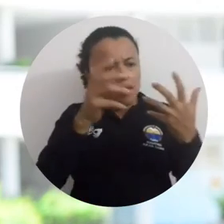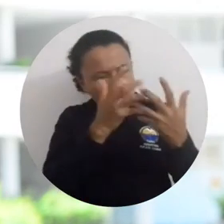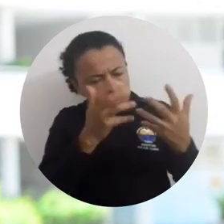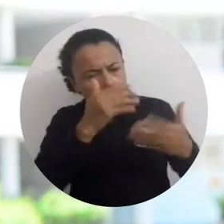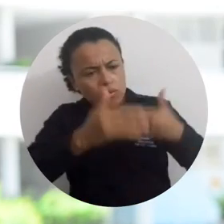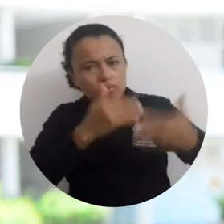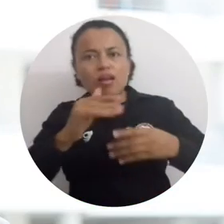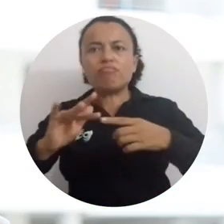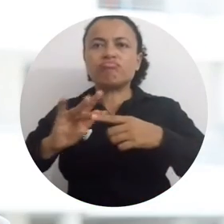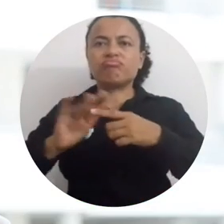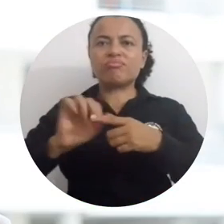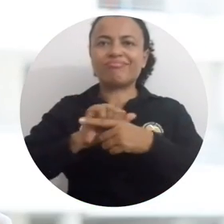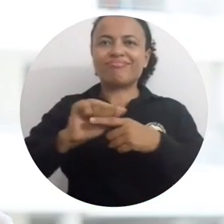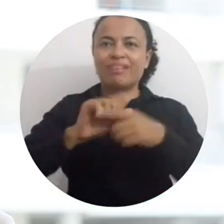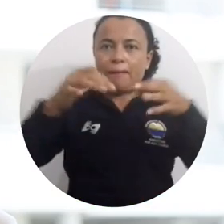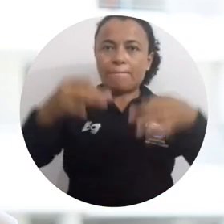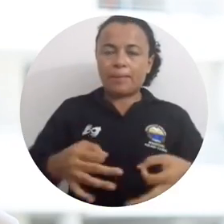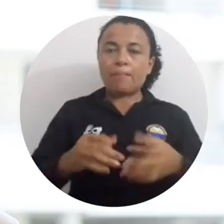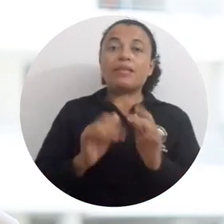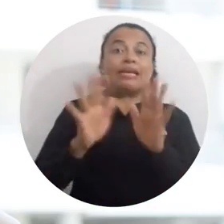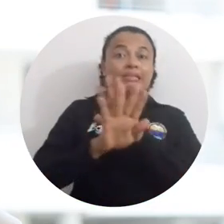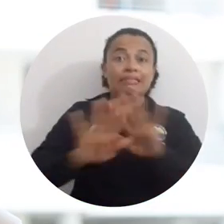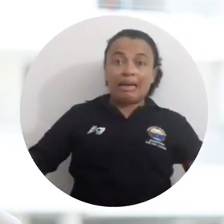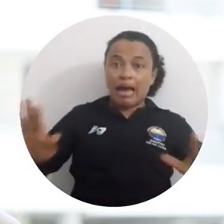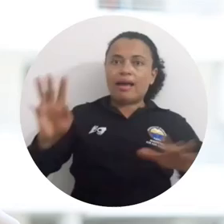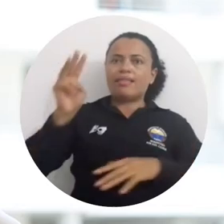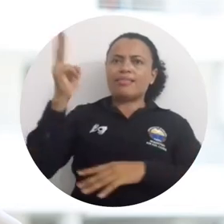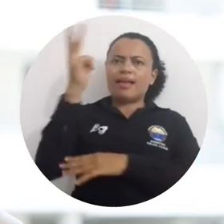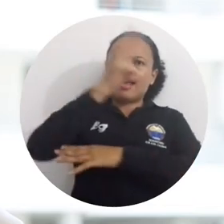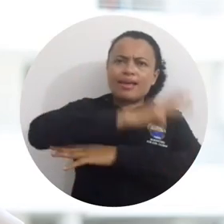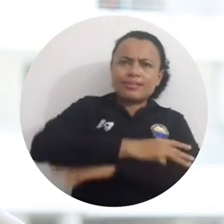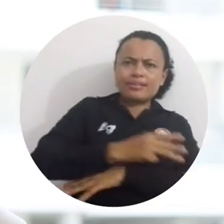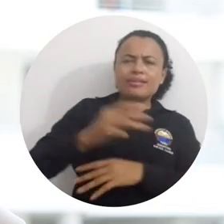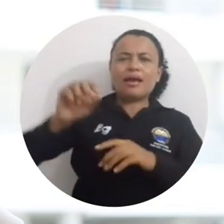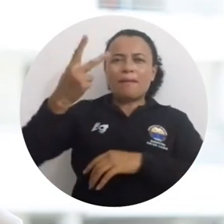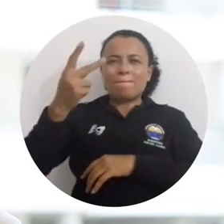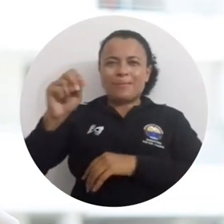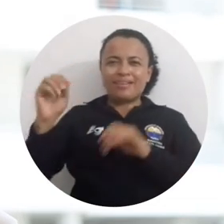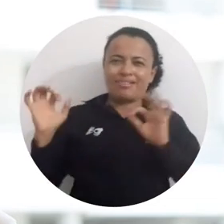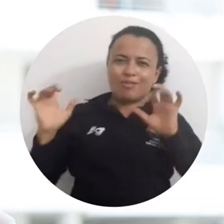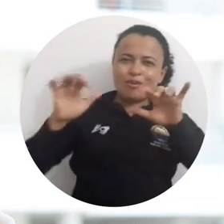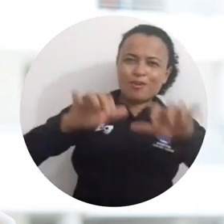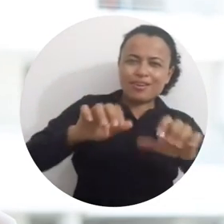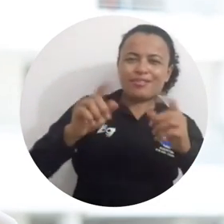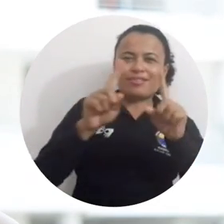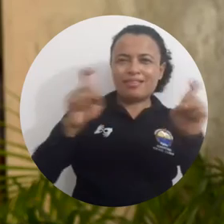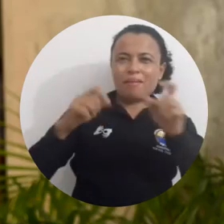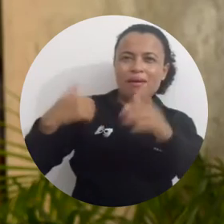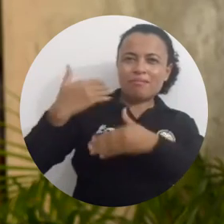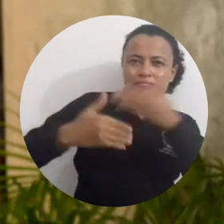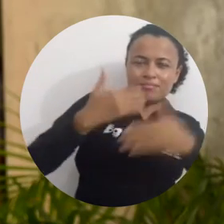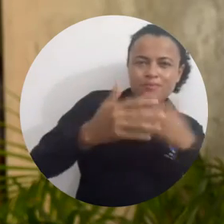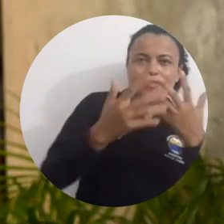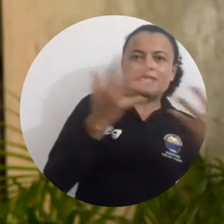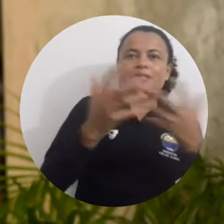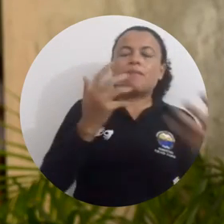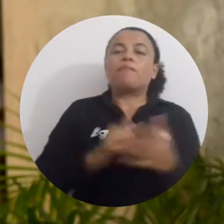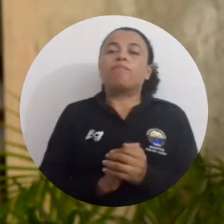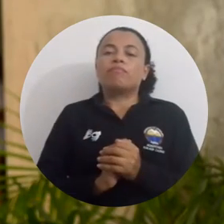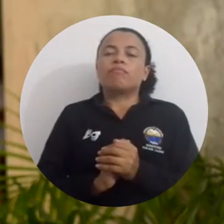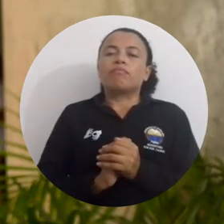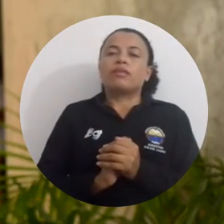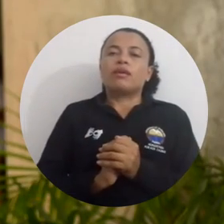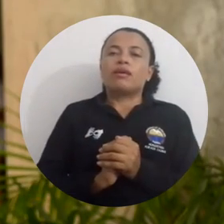esta actividad culmina tres días del XX Congreso Latinoamericano de Dinámica de Sistemas. Consideramos que la Universidad de